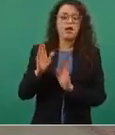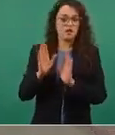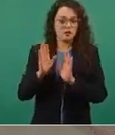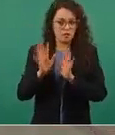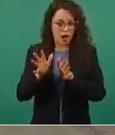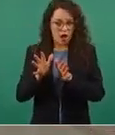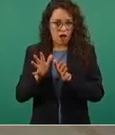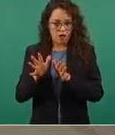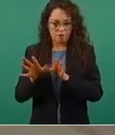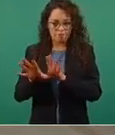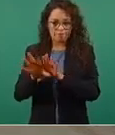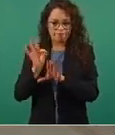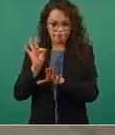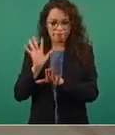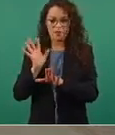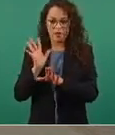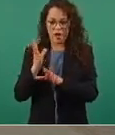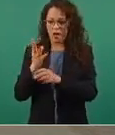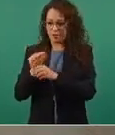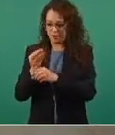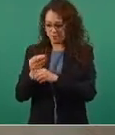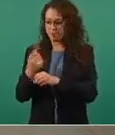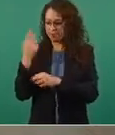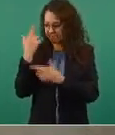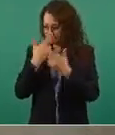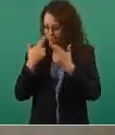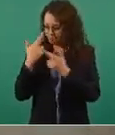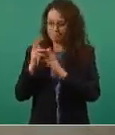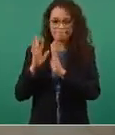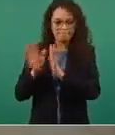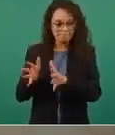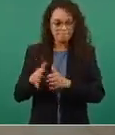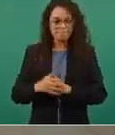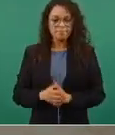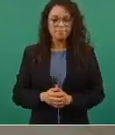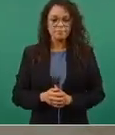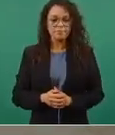que fue, vamos a decir,